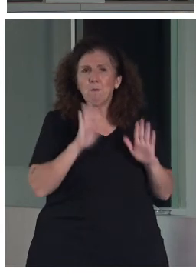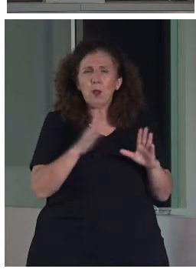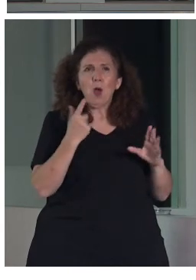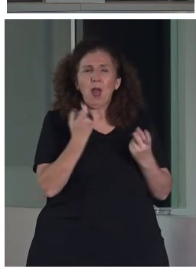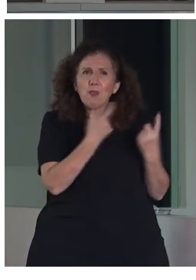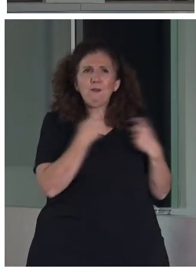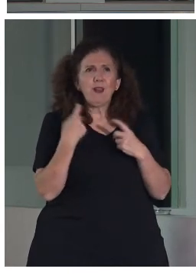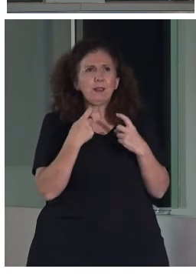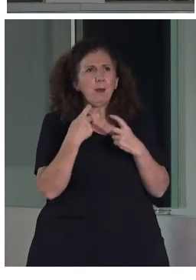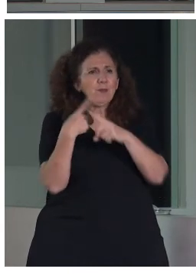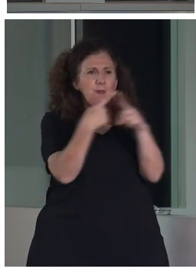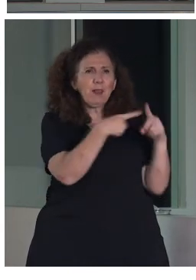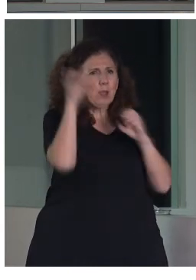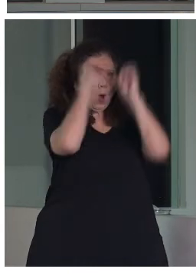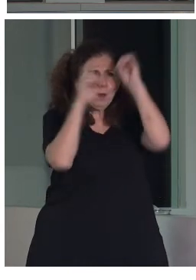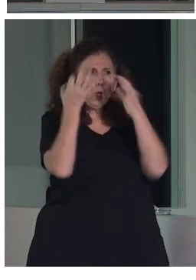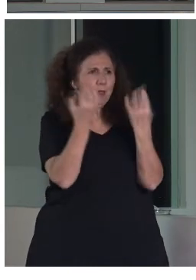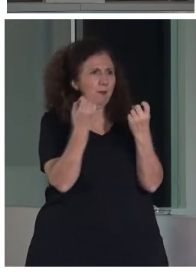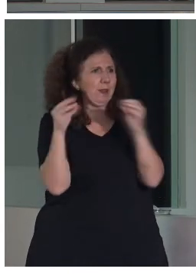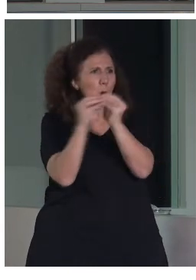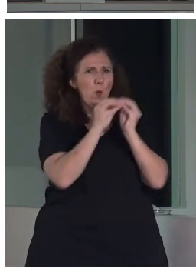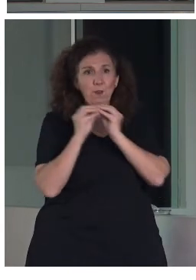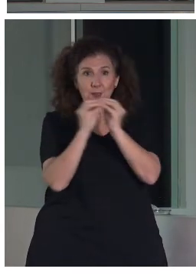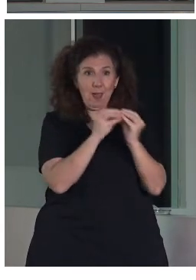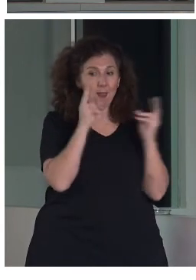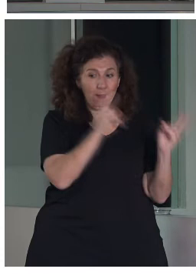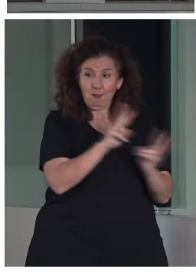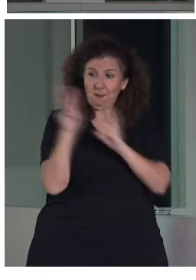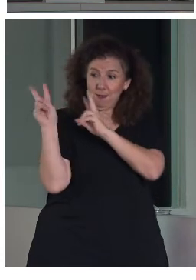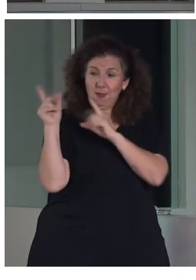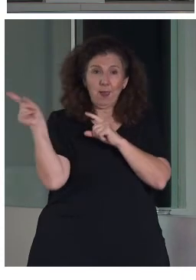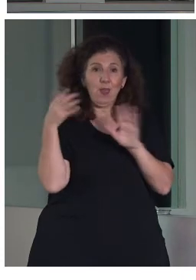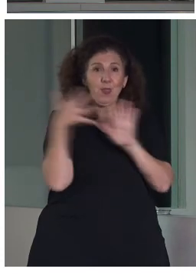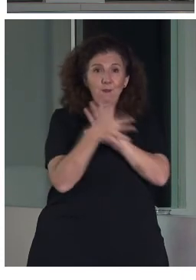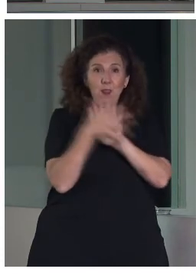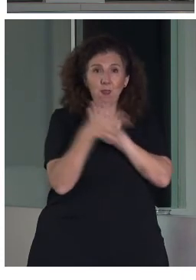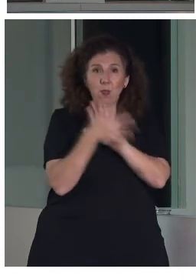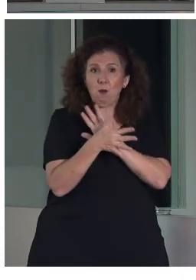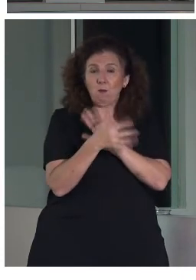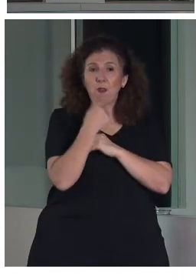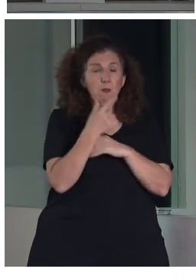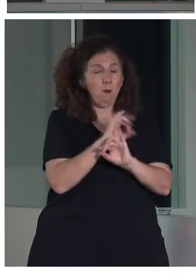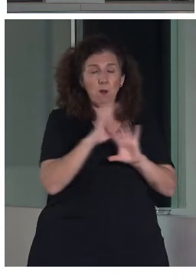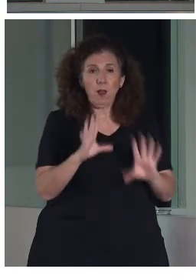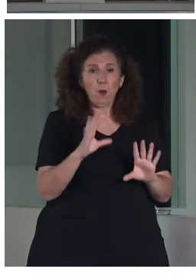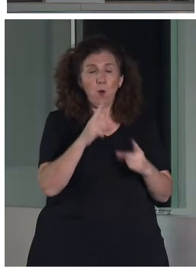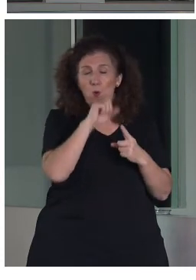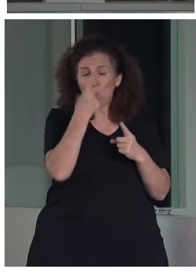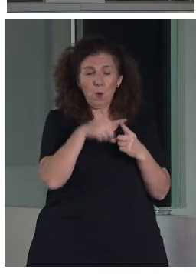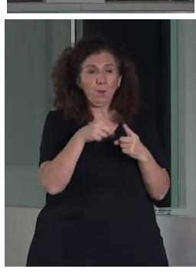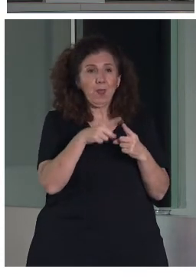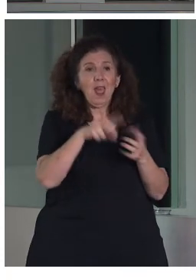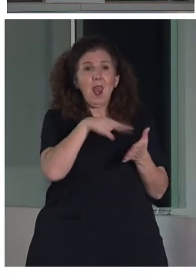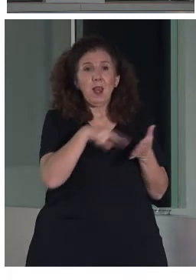unificarse de alguna manera. Entonces, en la definición que estáis viendo, lo que planteamos básicamente es que, uno, la